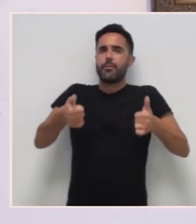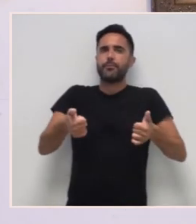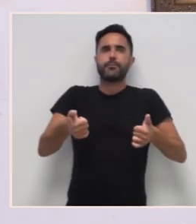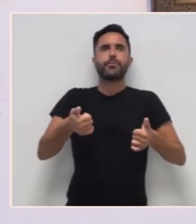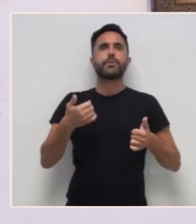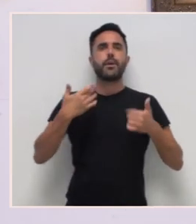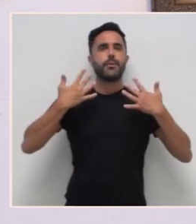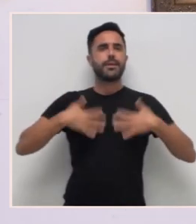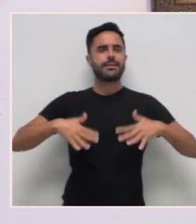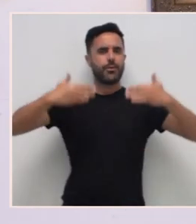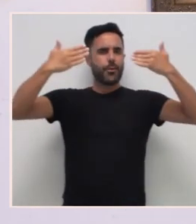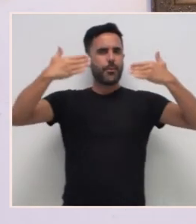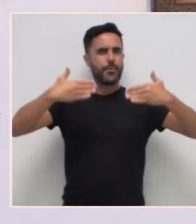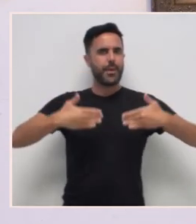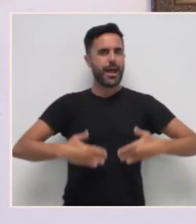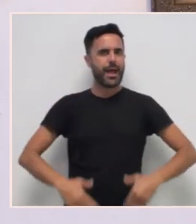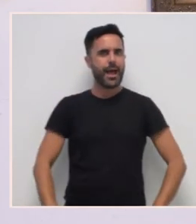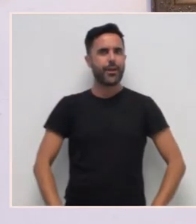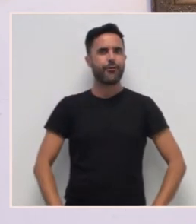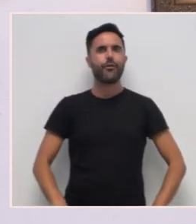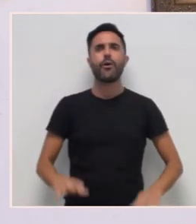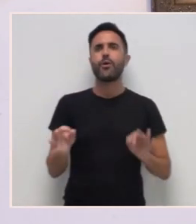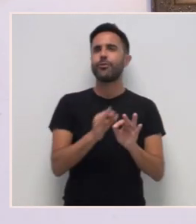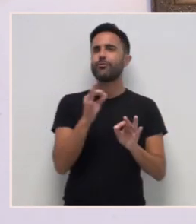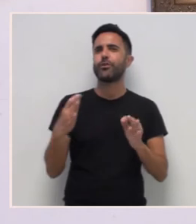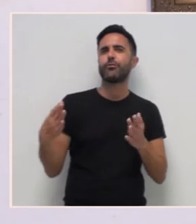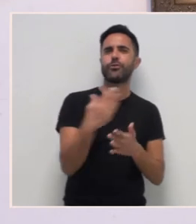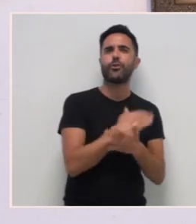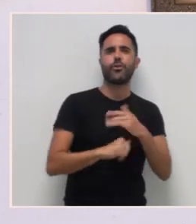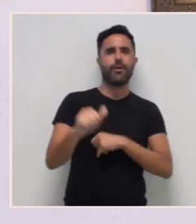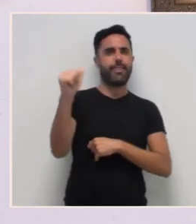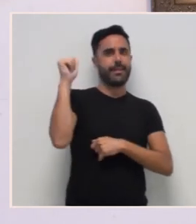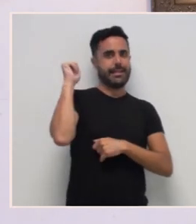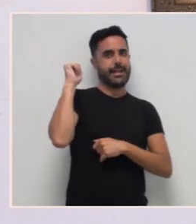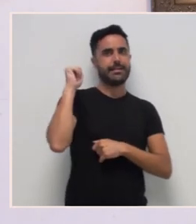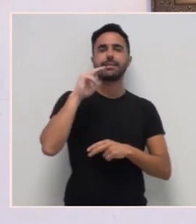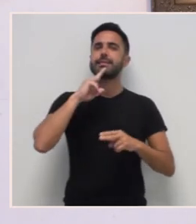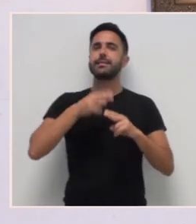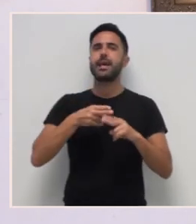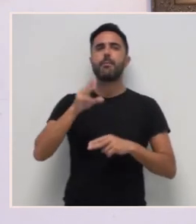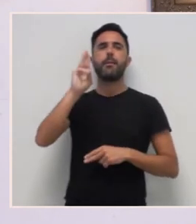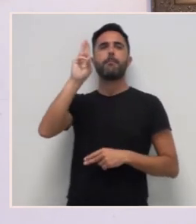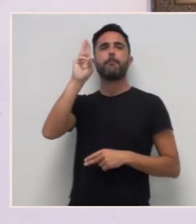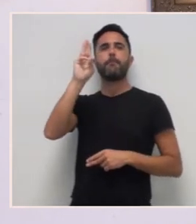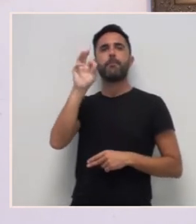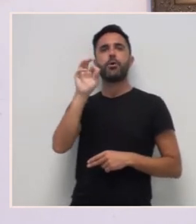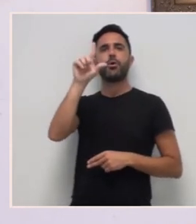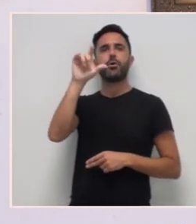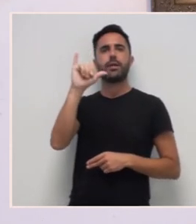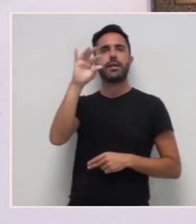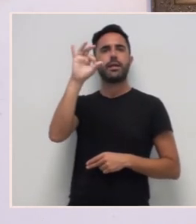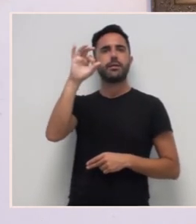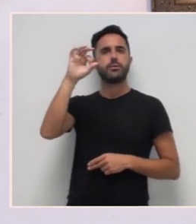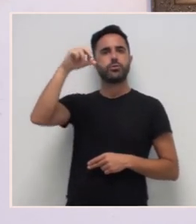e levar toda a costura cara atrás, o que se chamaría posteriormente o polisón.